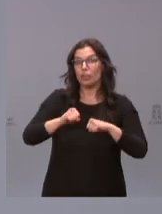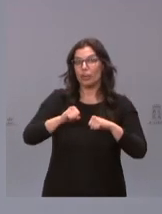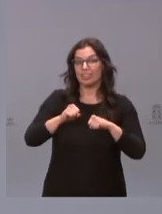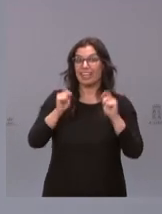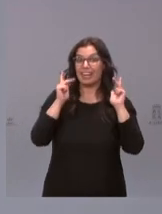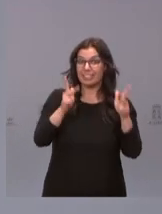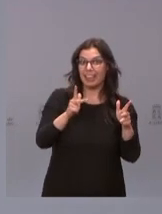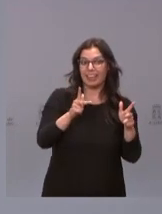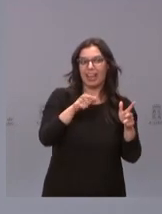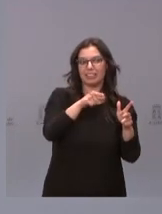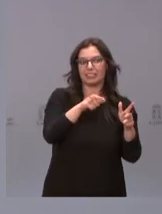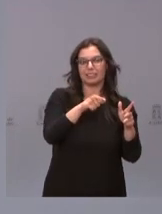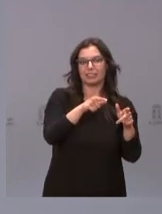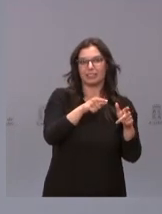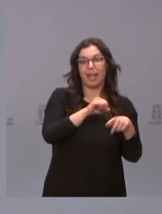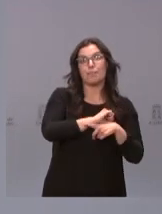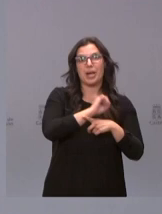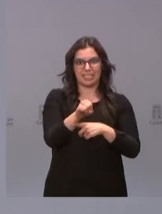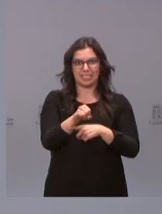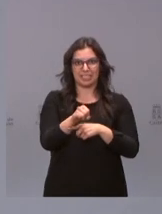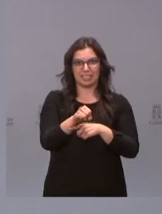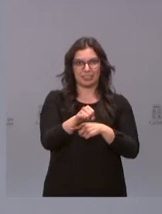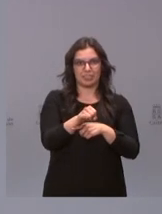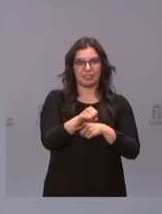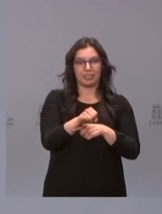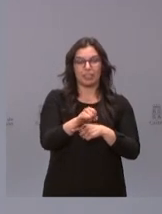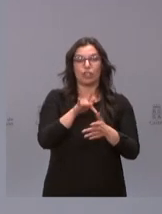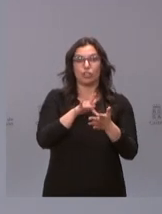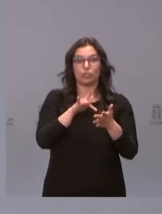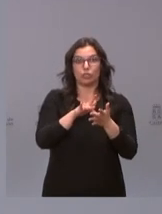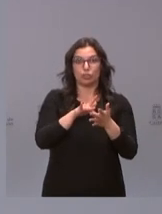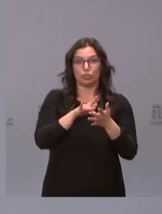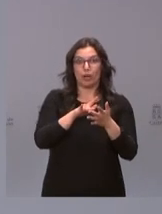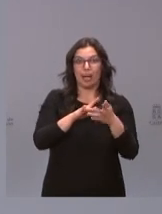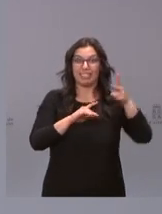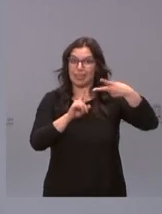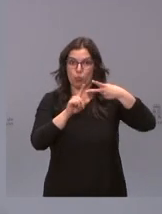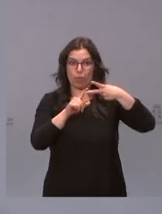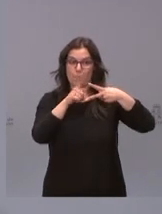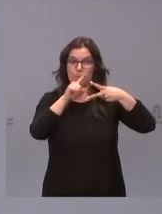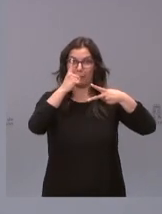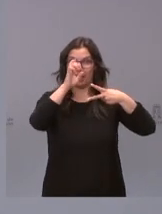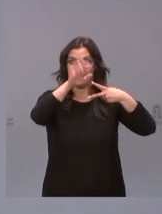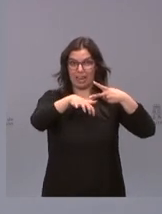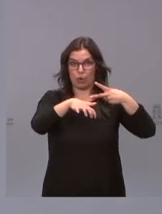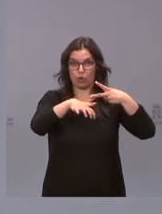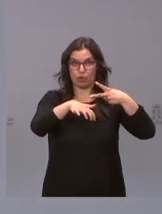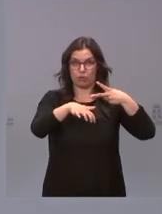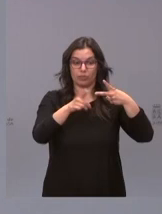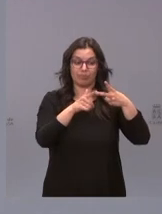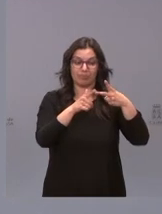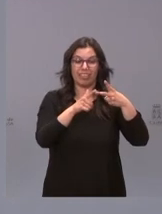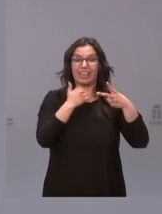residencias. En cifras absolutas somos la segunda solo después de León que casi duplica la población de